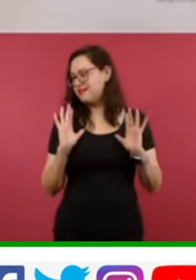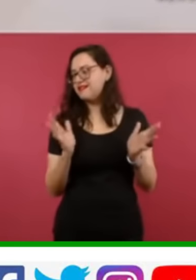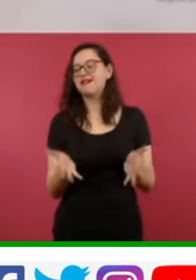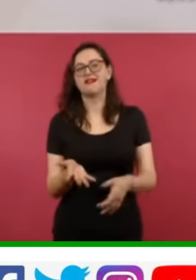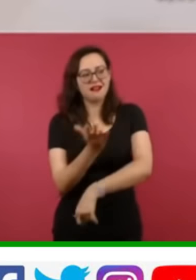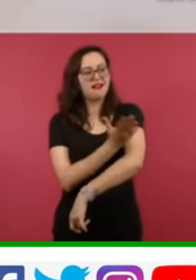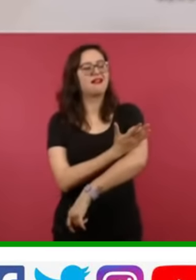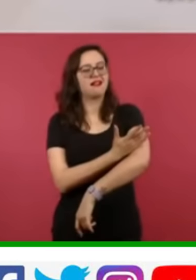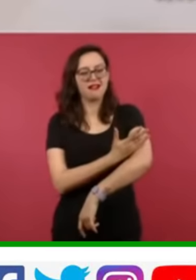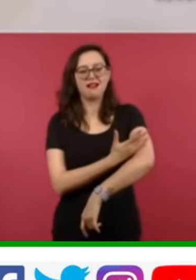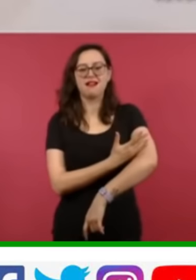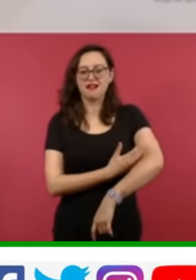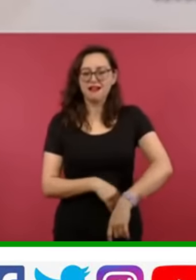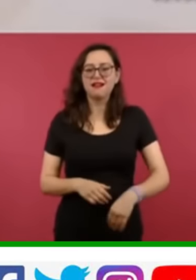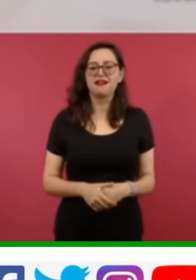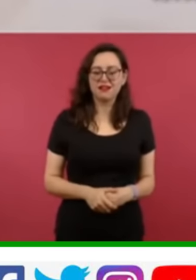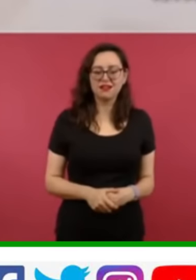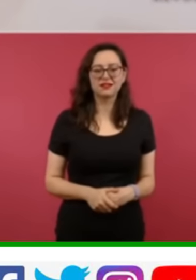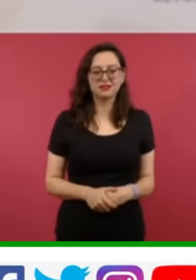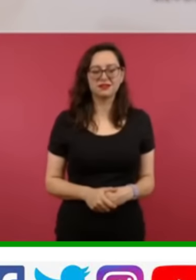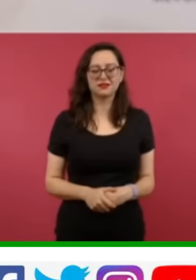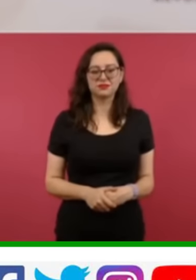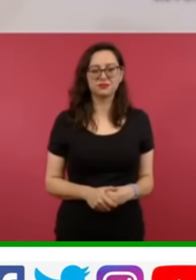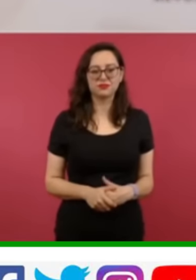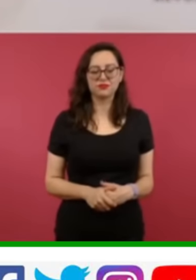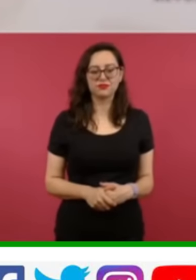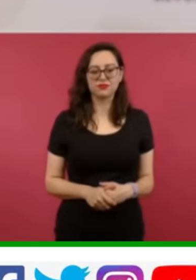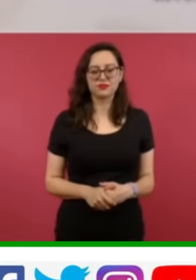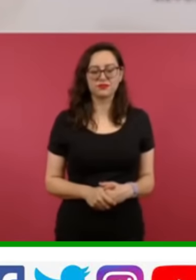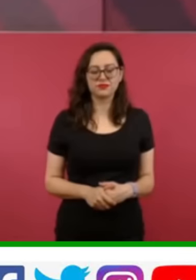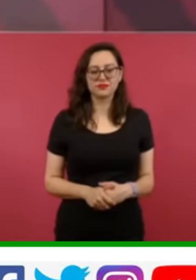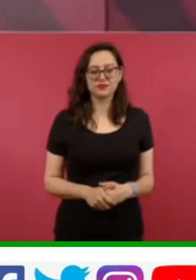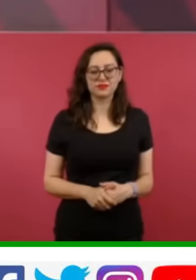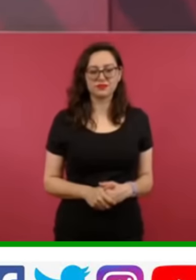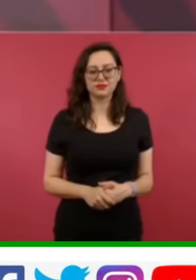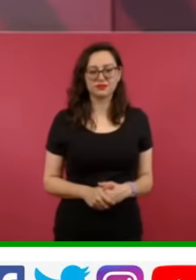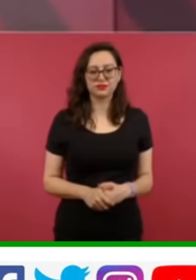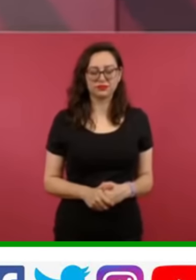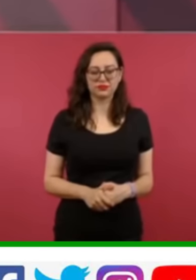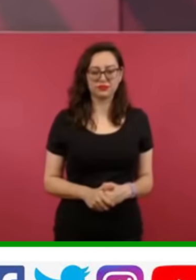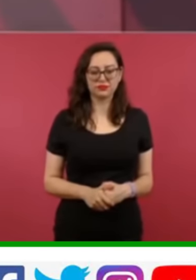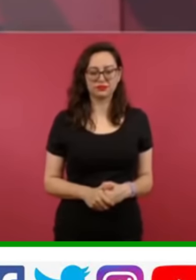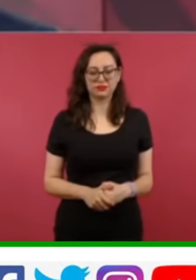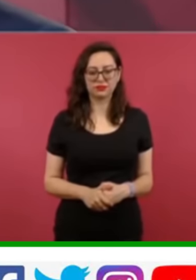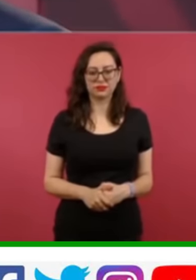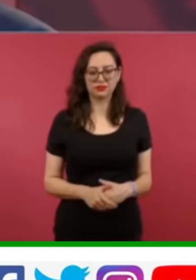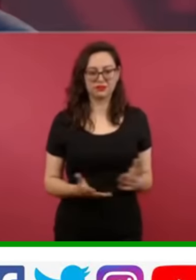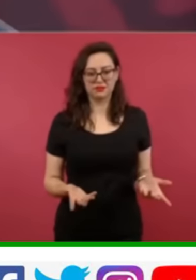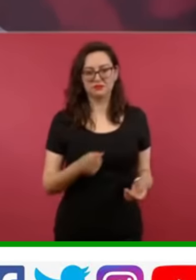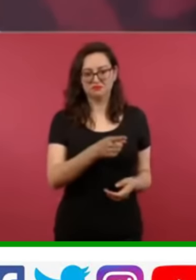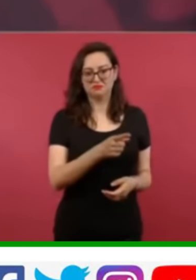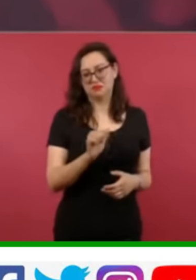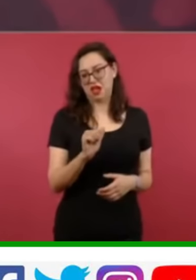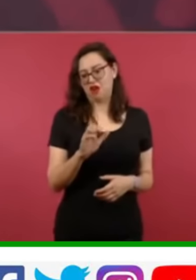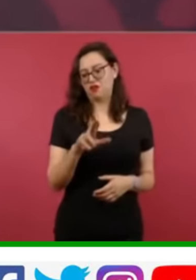Esas pensiones no reclamadas, y las están administrando